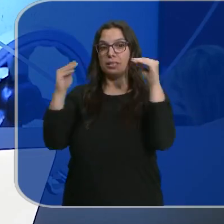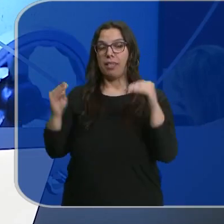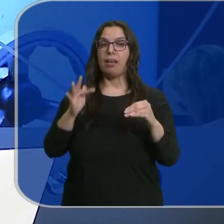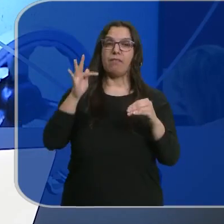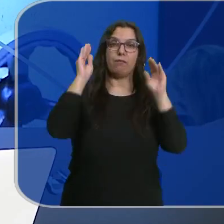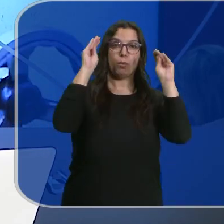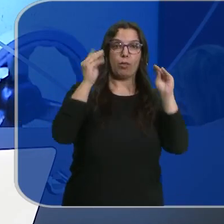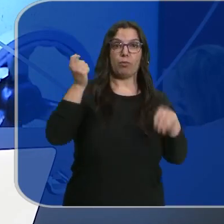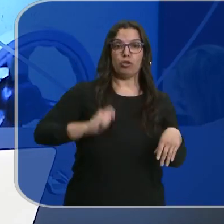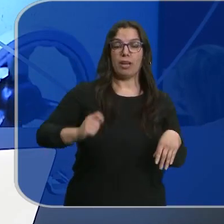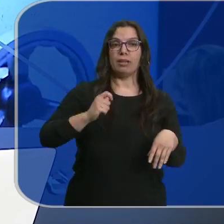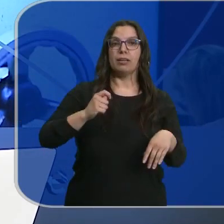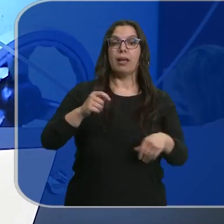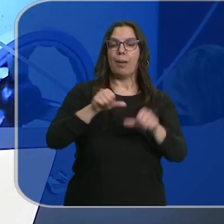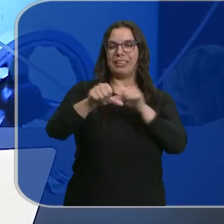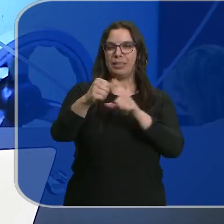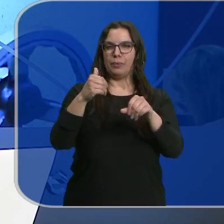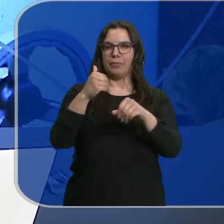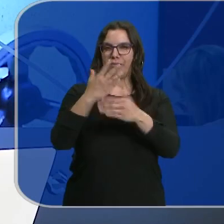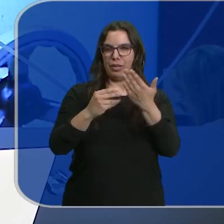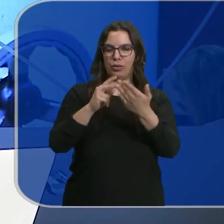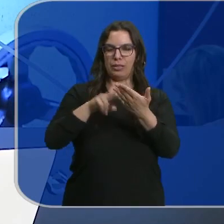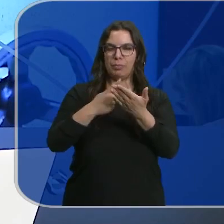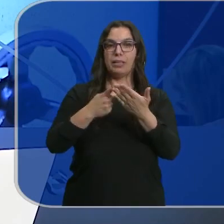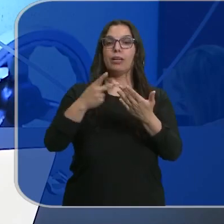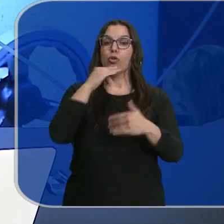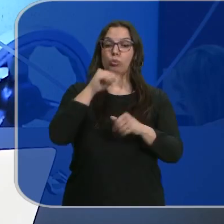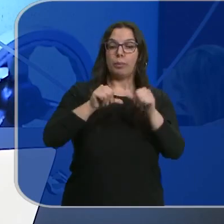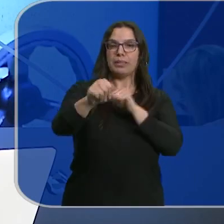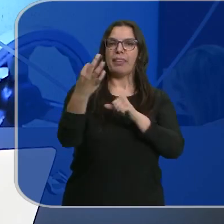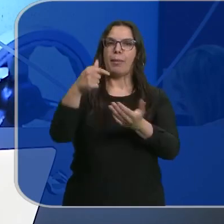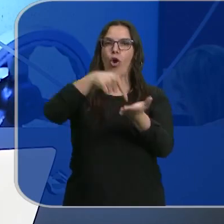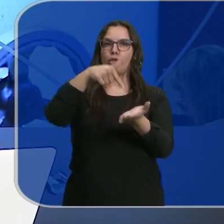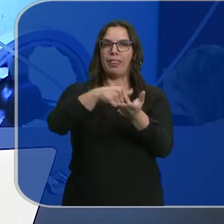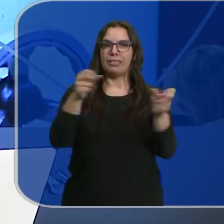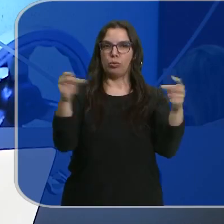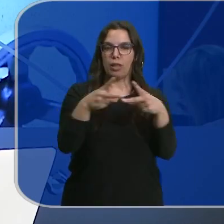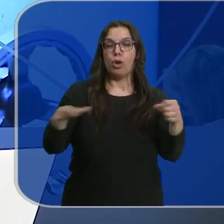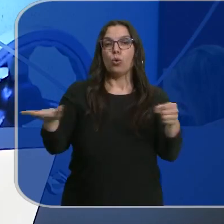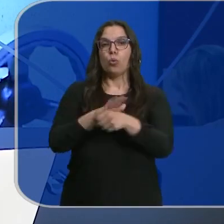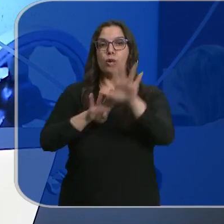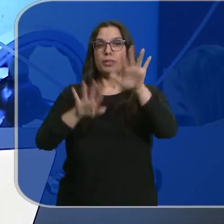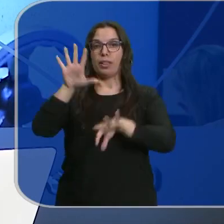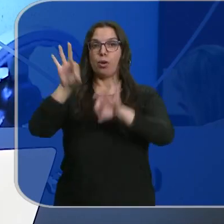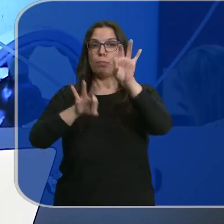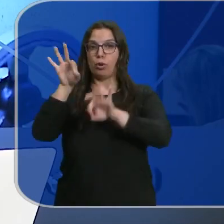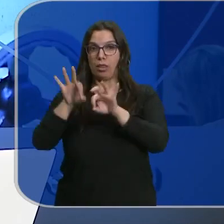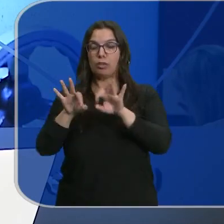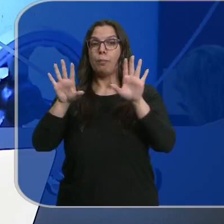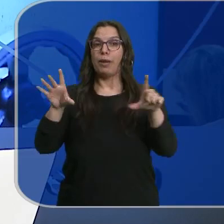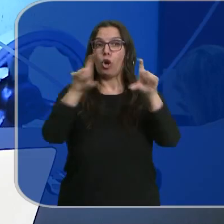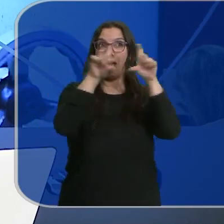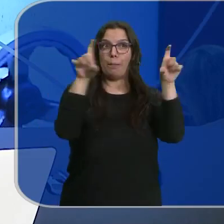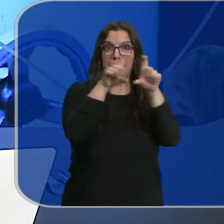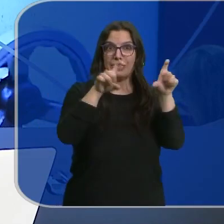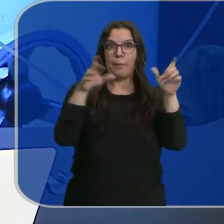de formación profesional que las realicen tendrán que cotizar en la seguridad social. Estará subvencionado al 95%, pero las empresas, incluidas